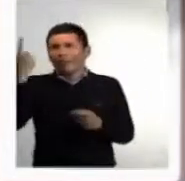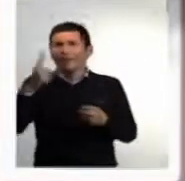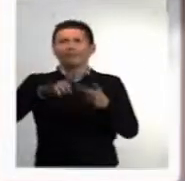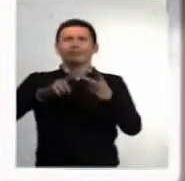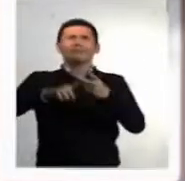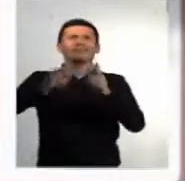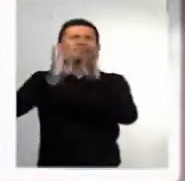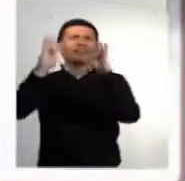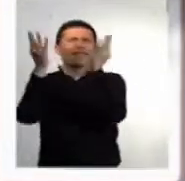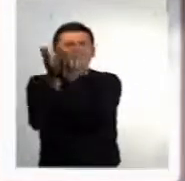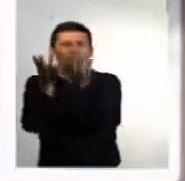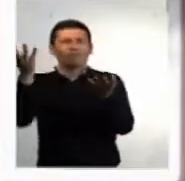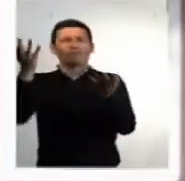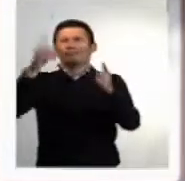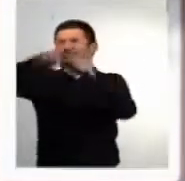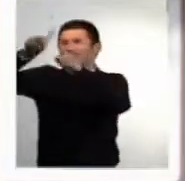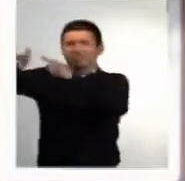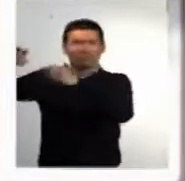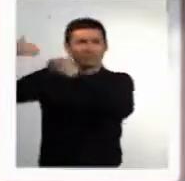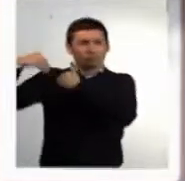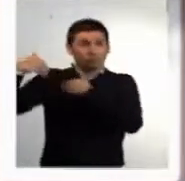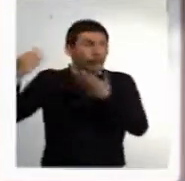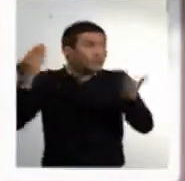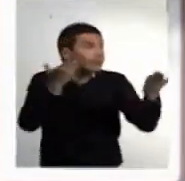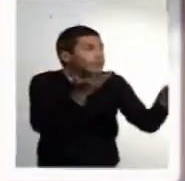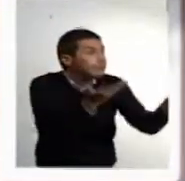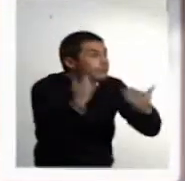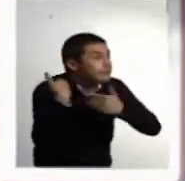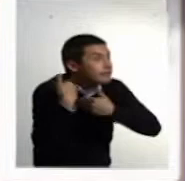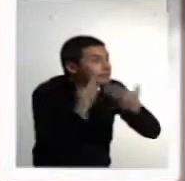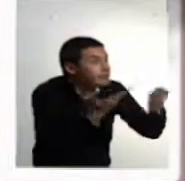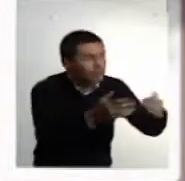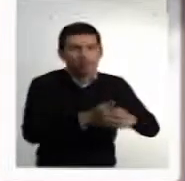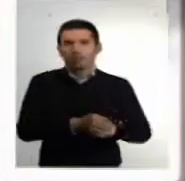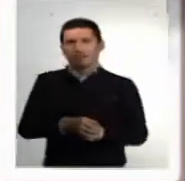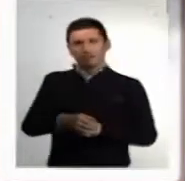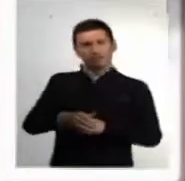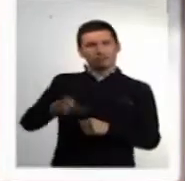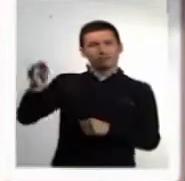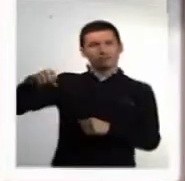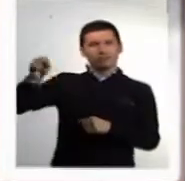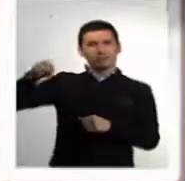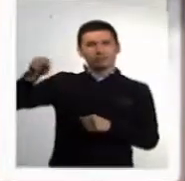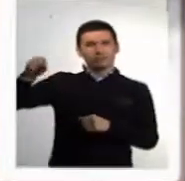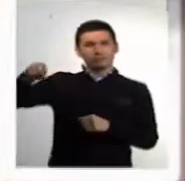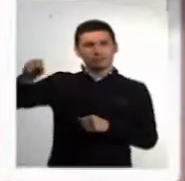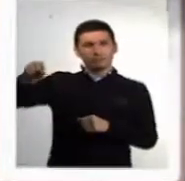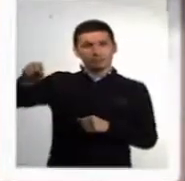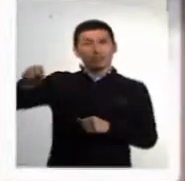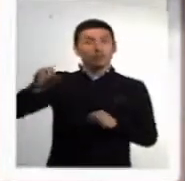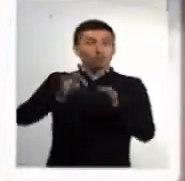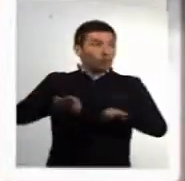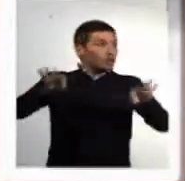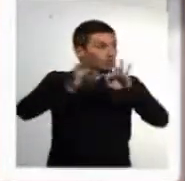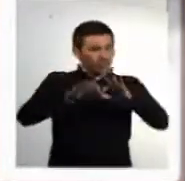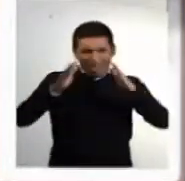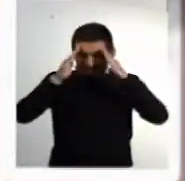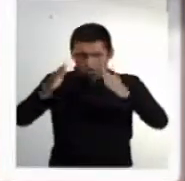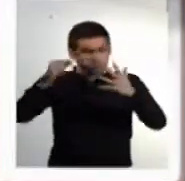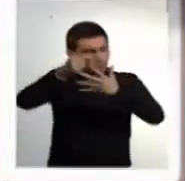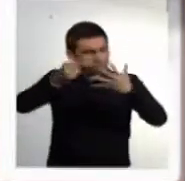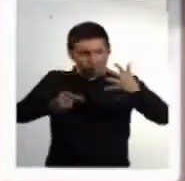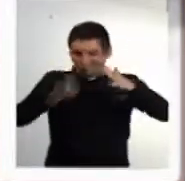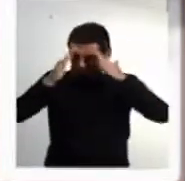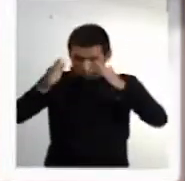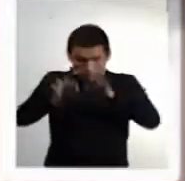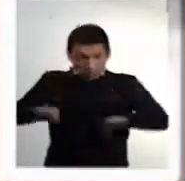gobierno, del senado, de todos los responsables. Sí, sí, precisamente hay que ponerle mucho